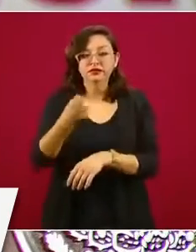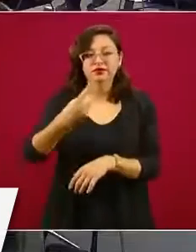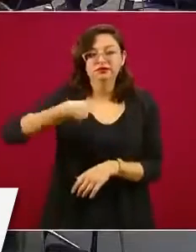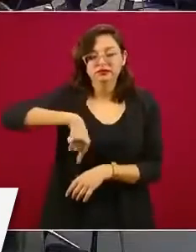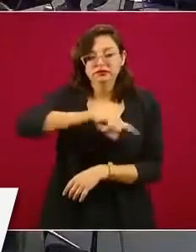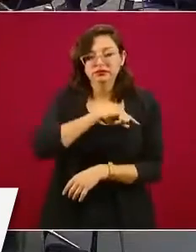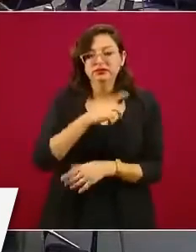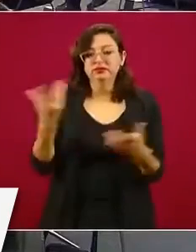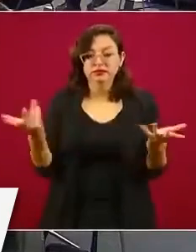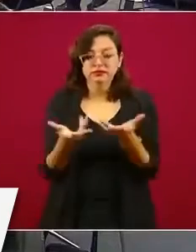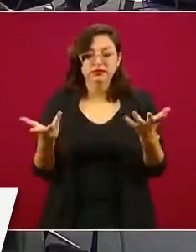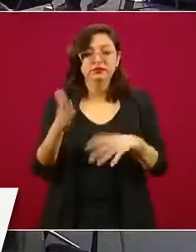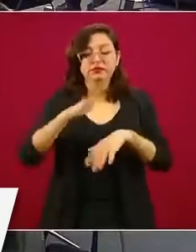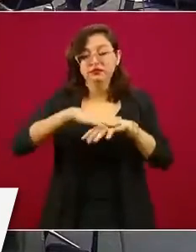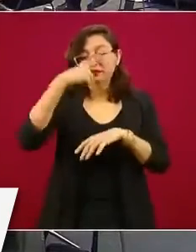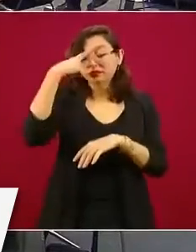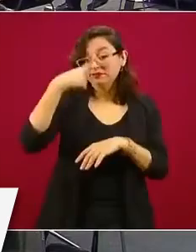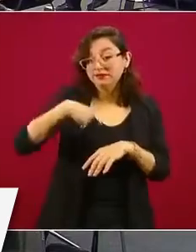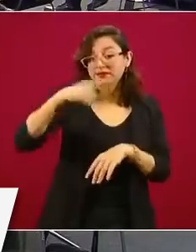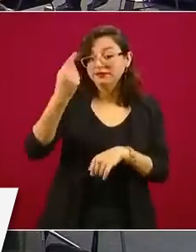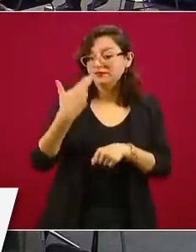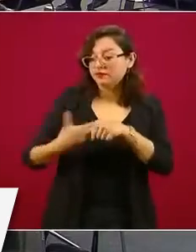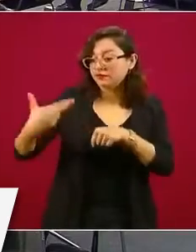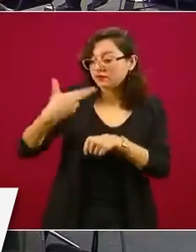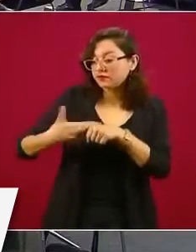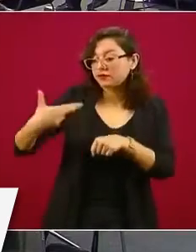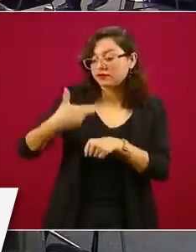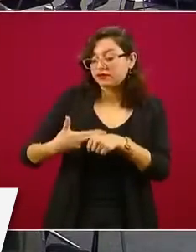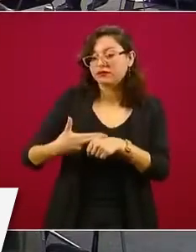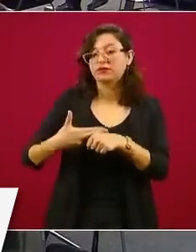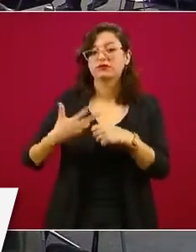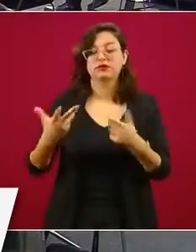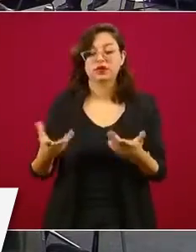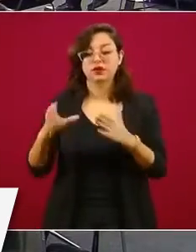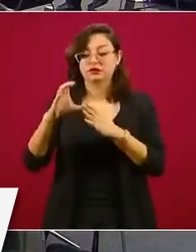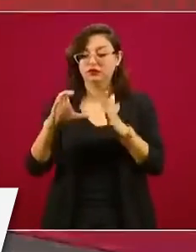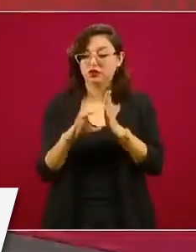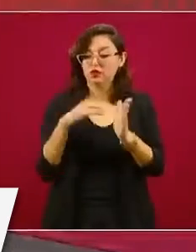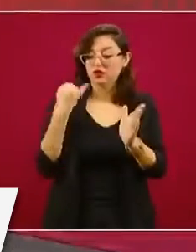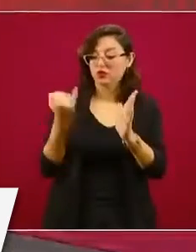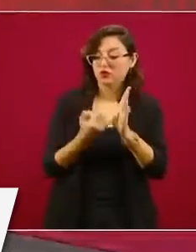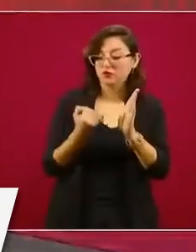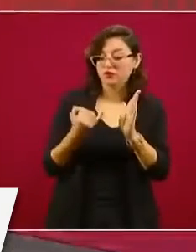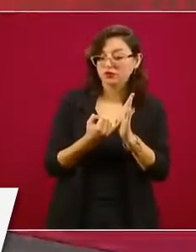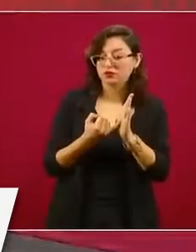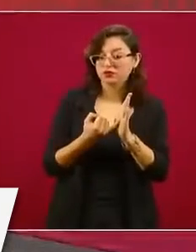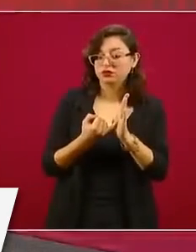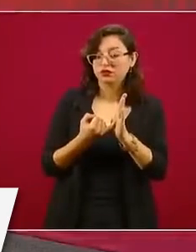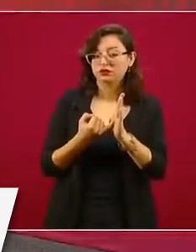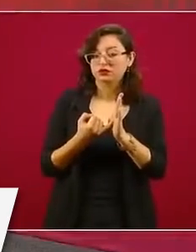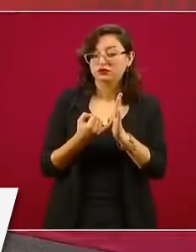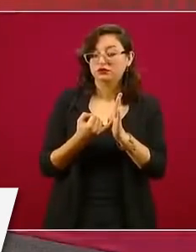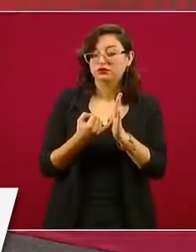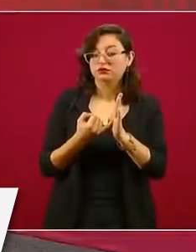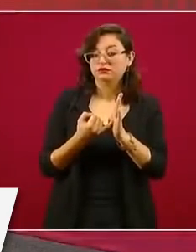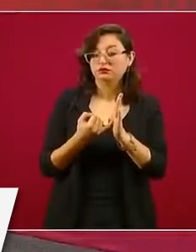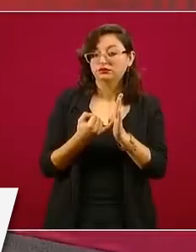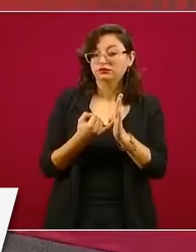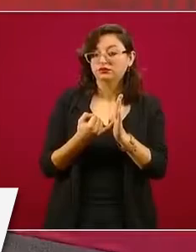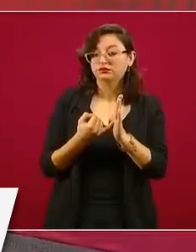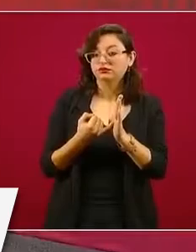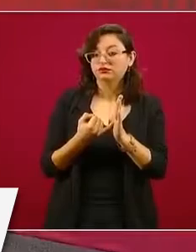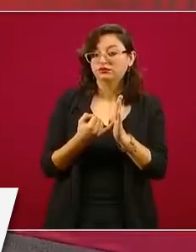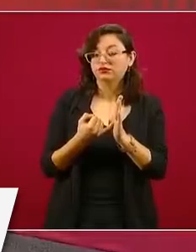generando todo el tipo de facilidades. Cuando aplica, conforme al Código Fiscal, una disminución de